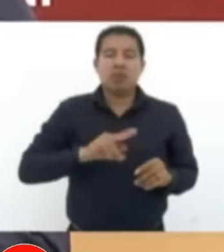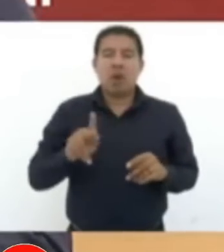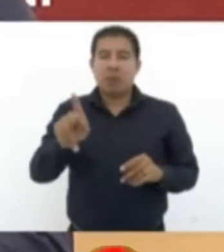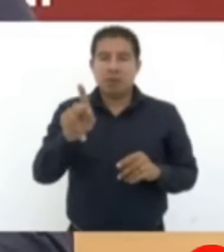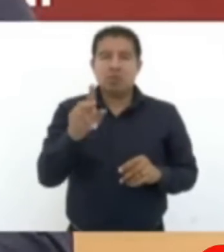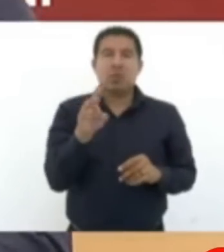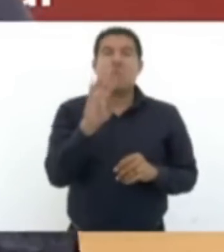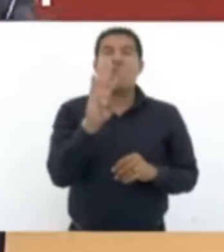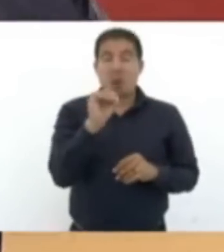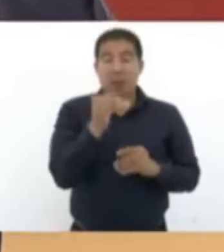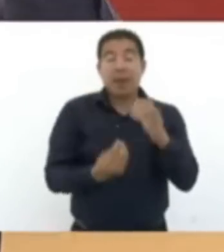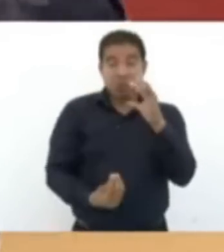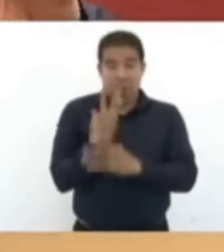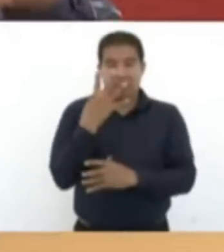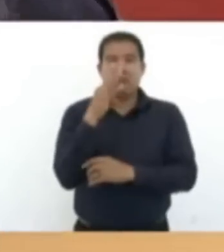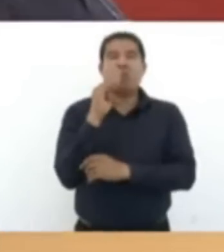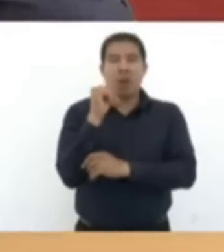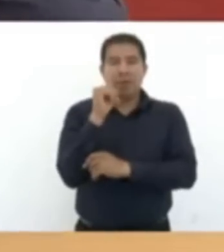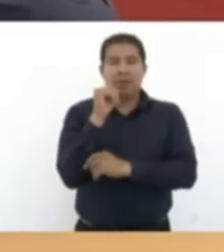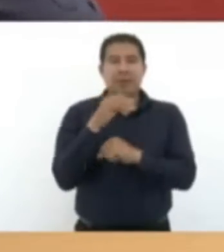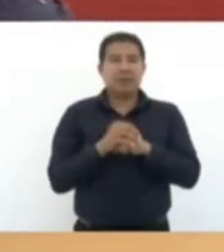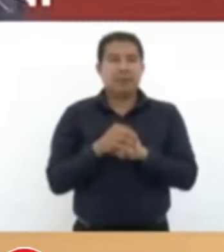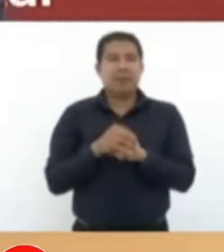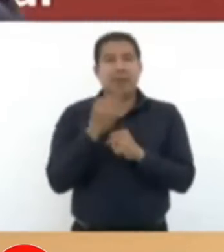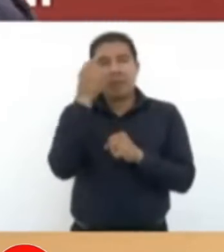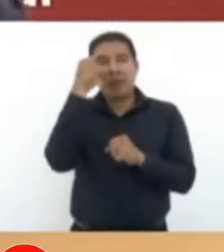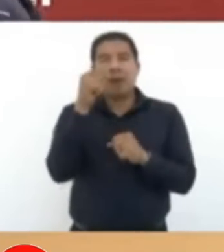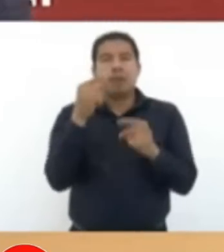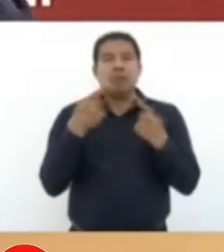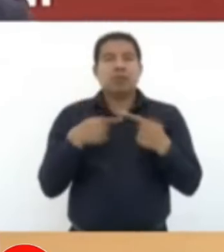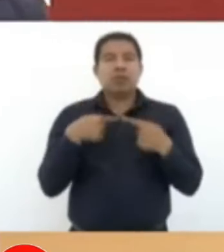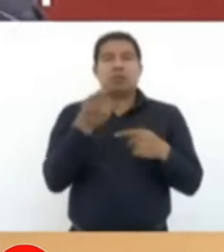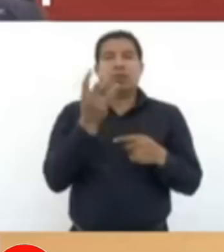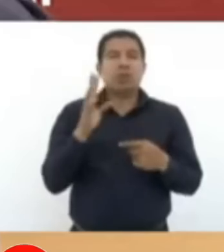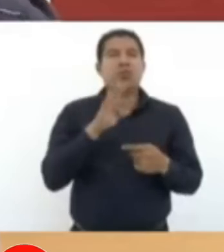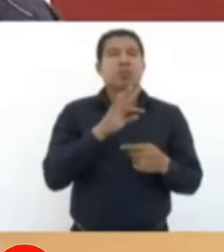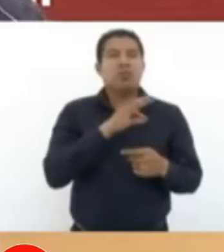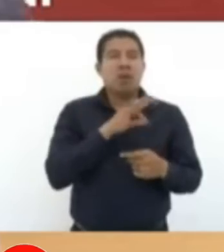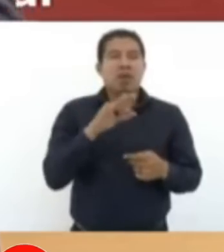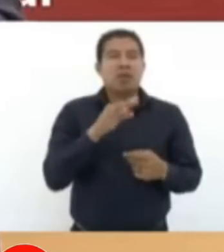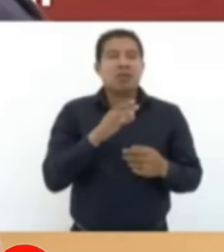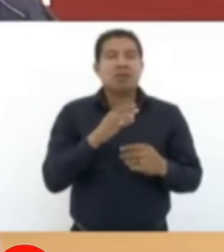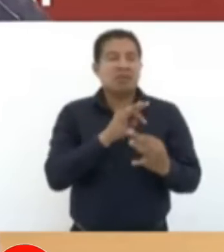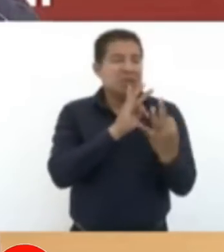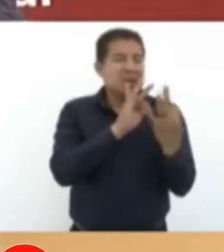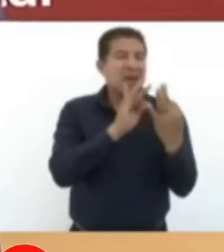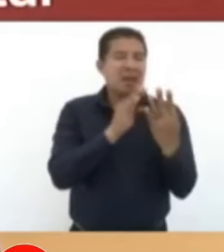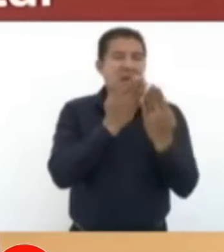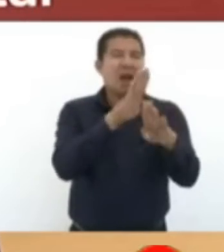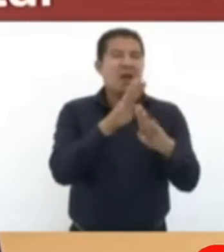la gente tenga cerca el banco y pueda cobrar,